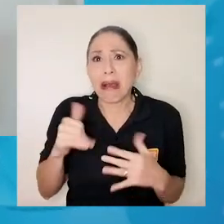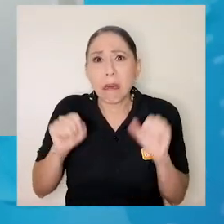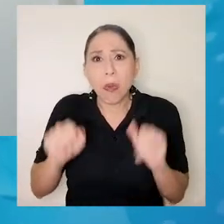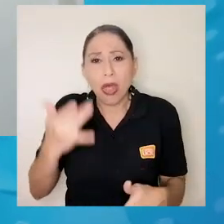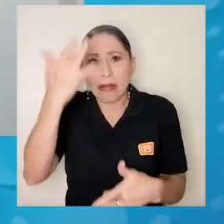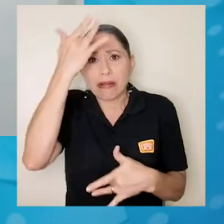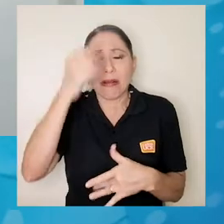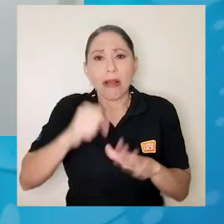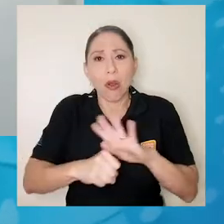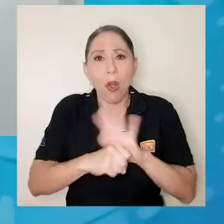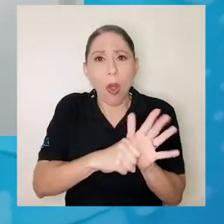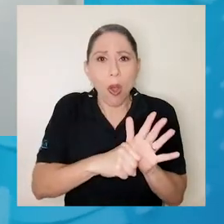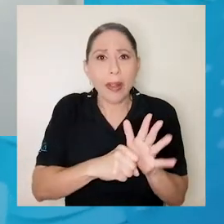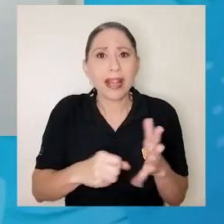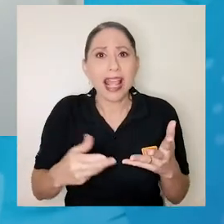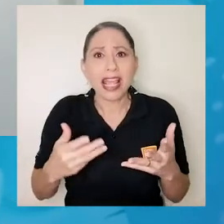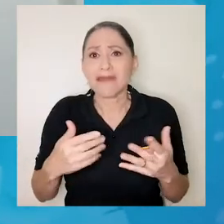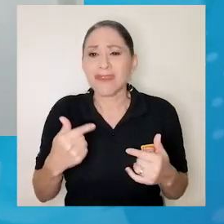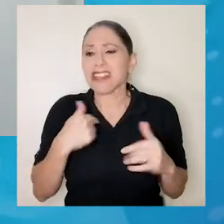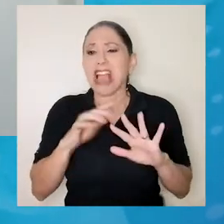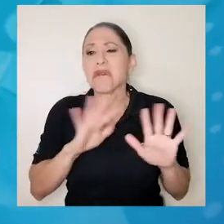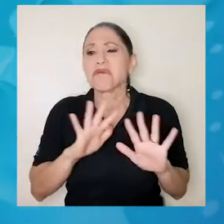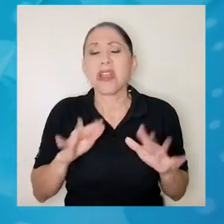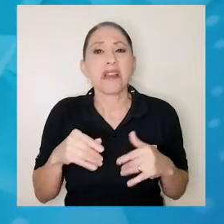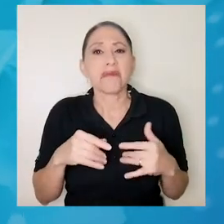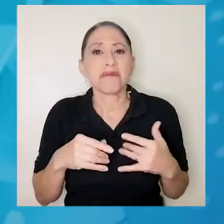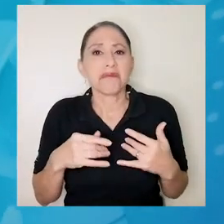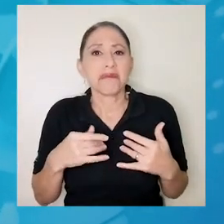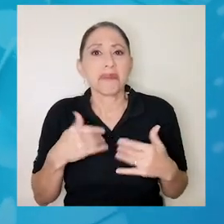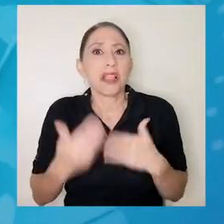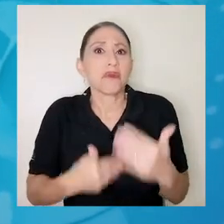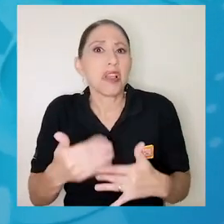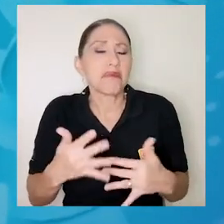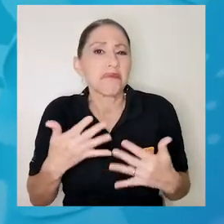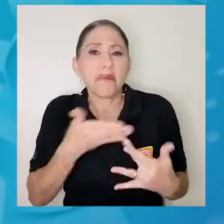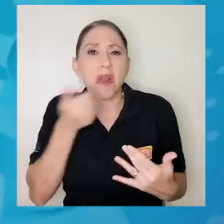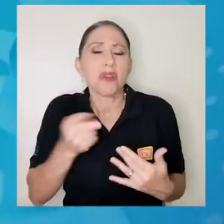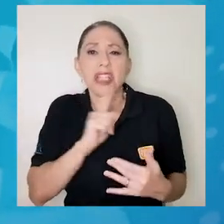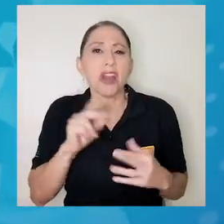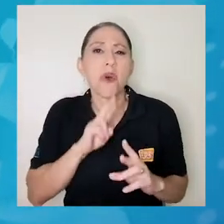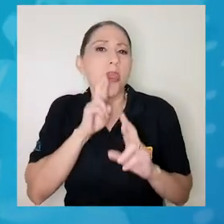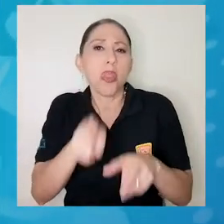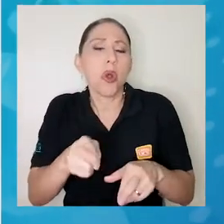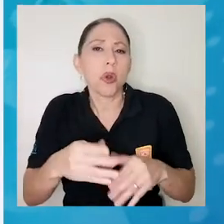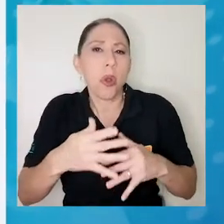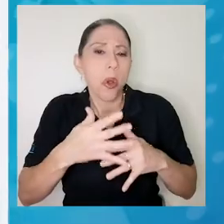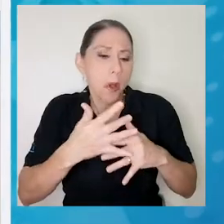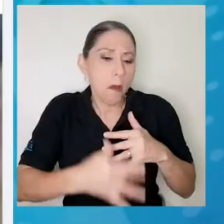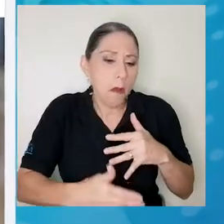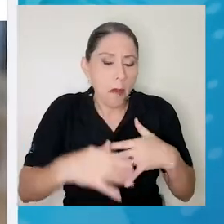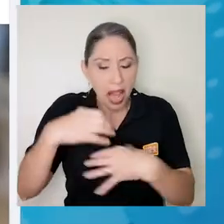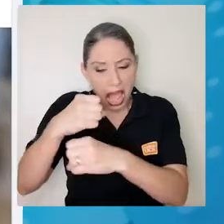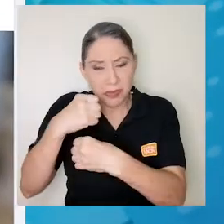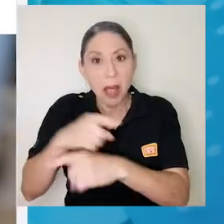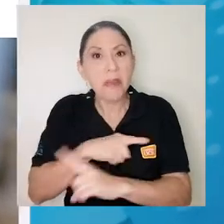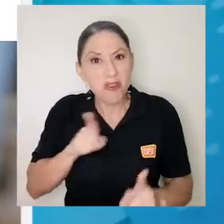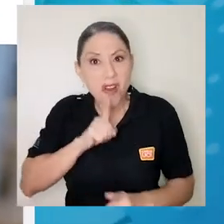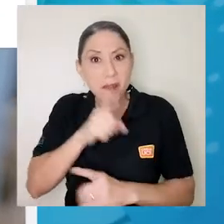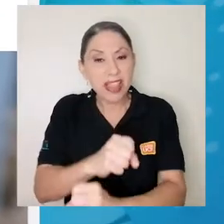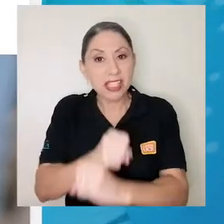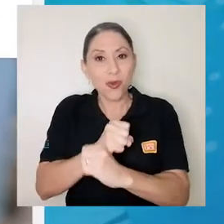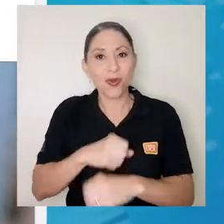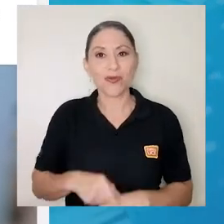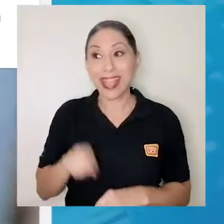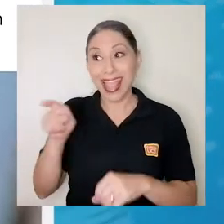contagiarme de COVID, ya no va donar plasma, pero en realidad es muy, muy, muy seguro. En una publicación en